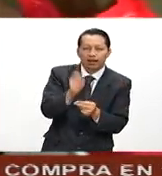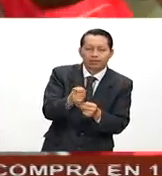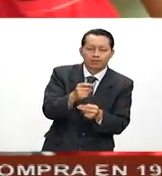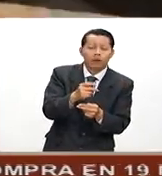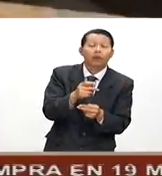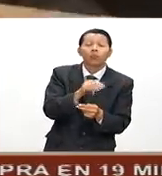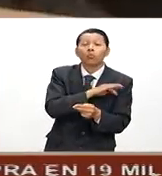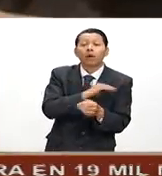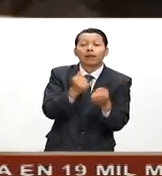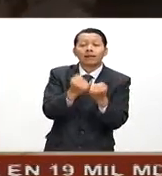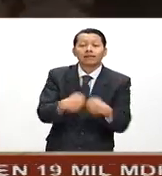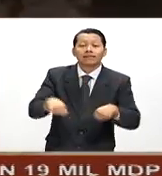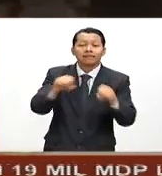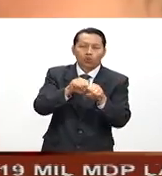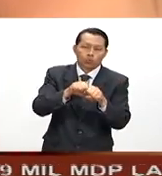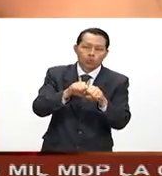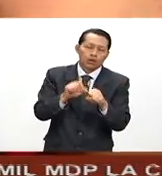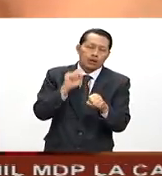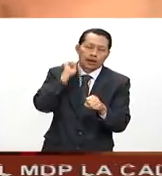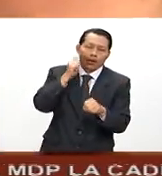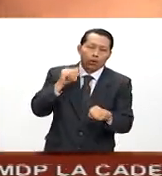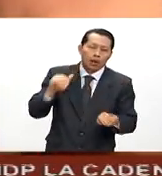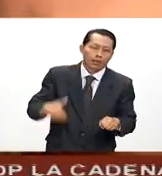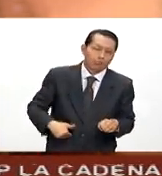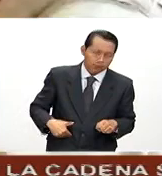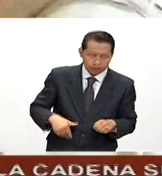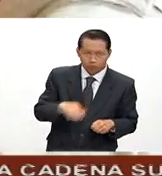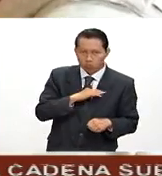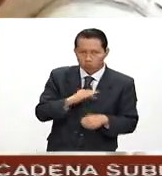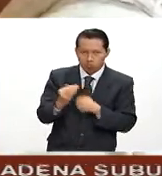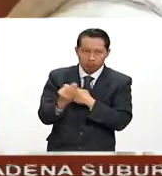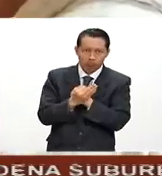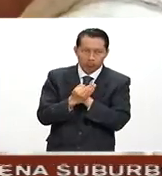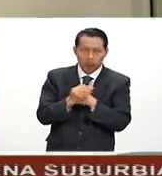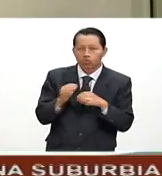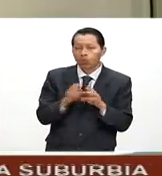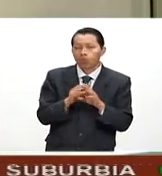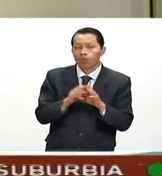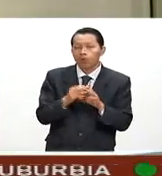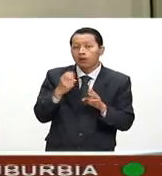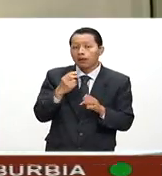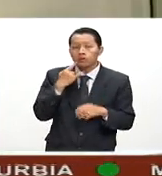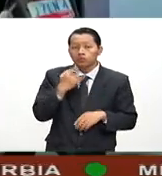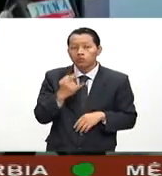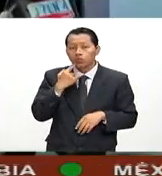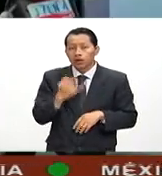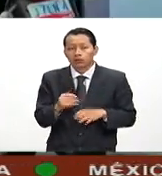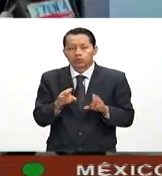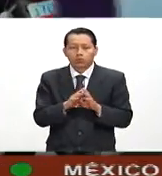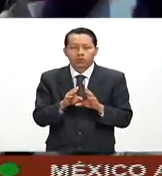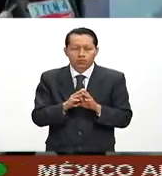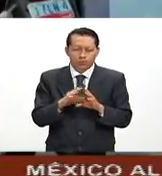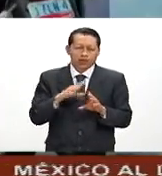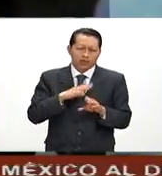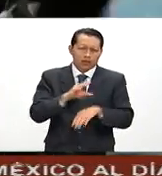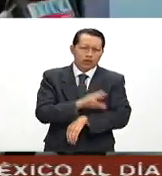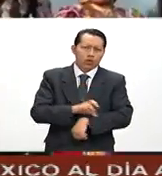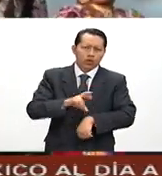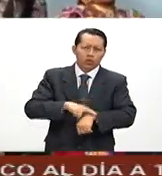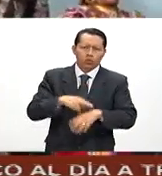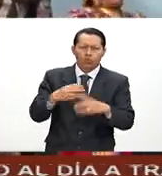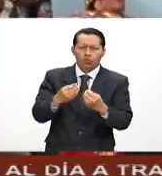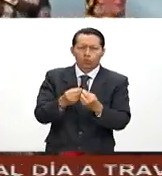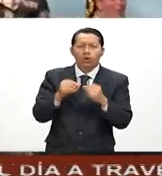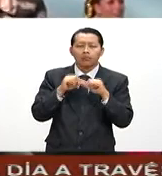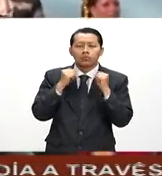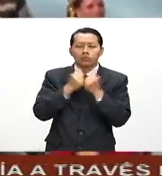nos permitan enfrentar situaciones accidentales. Este esfuerzo lo estamos haciendo en coordinación con la